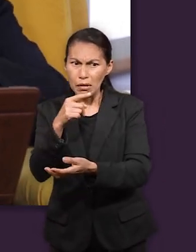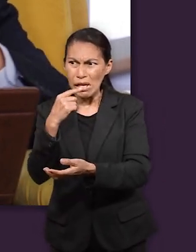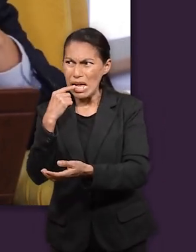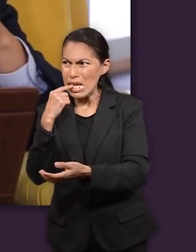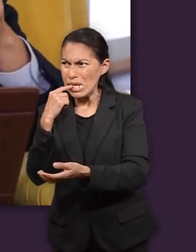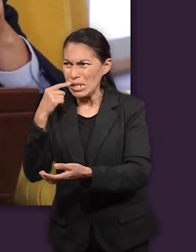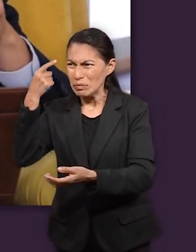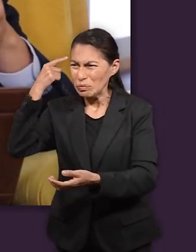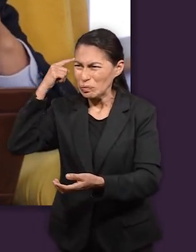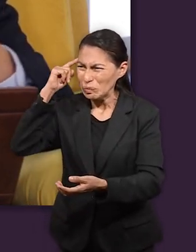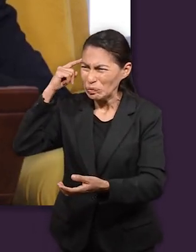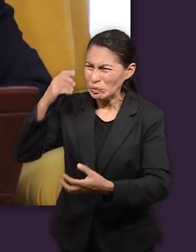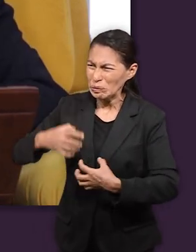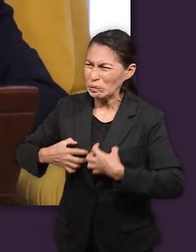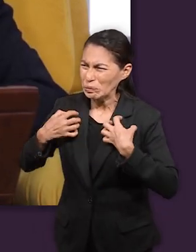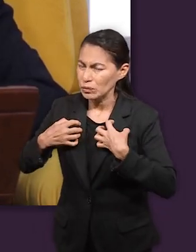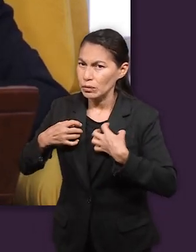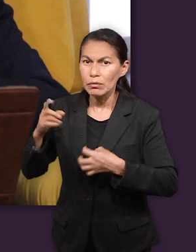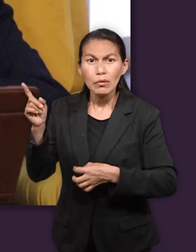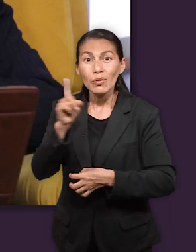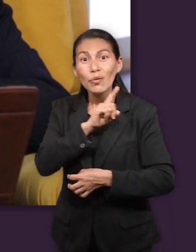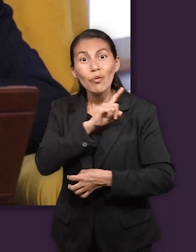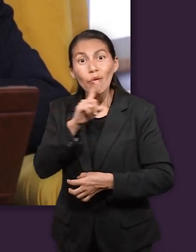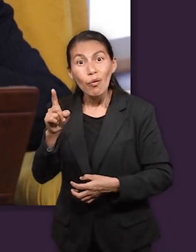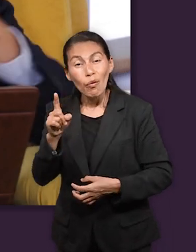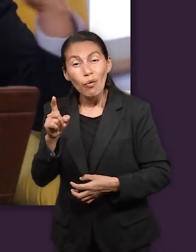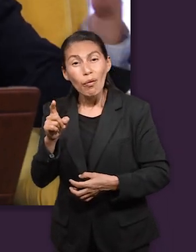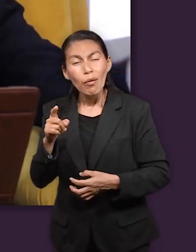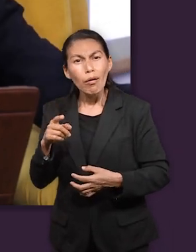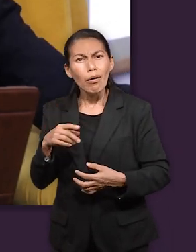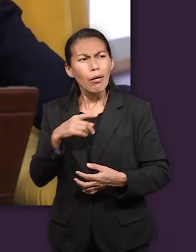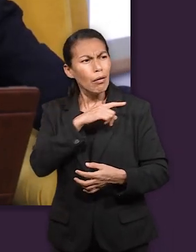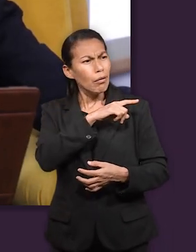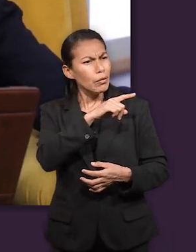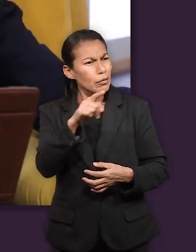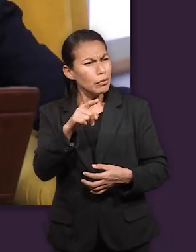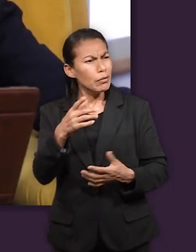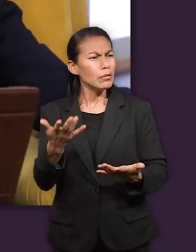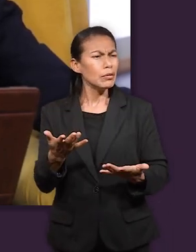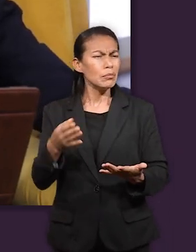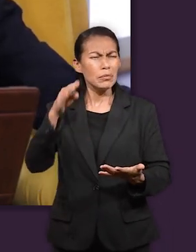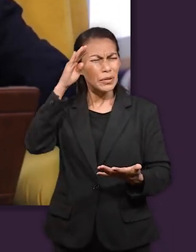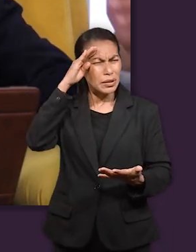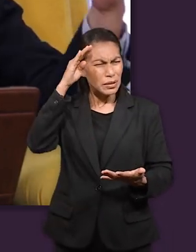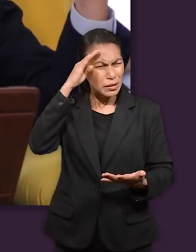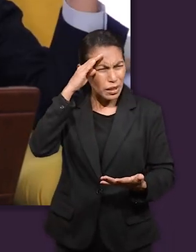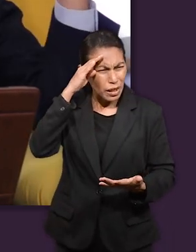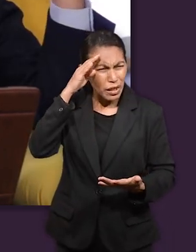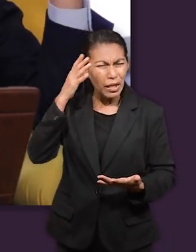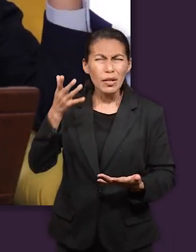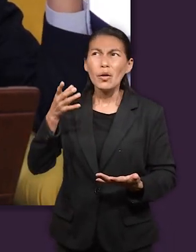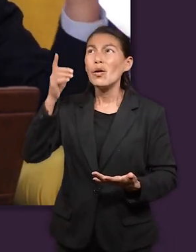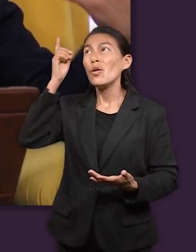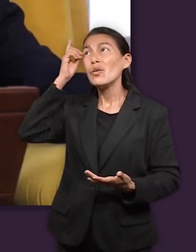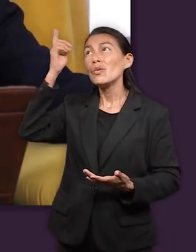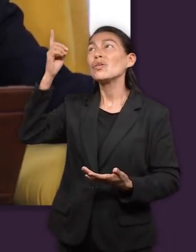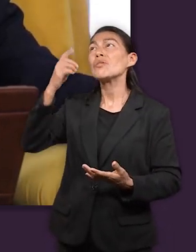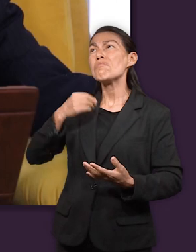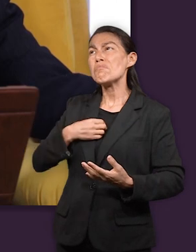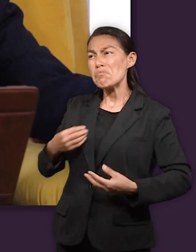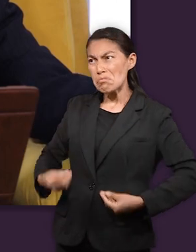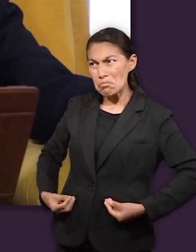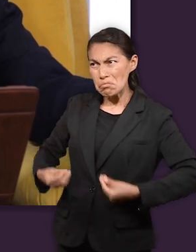pusieron celosos de que al menor se le diera más sino que todos dijeron ya Dios ha